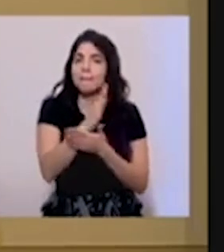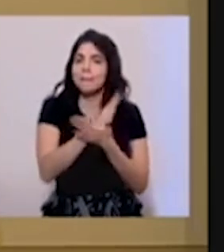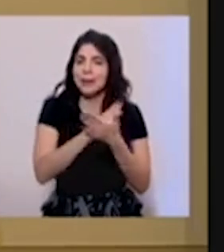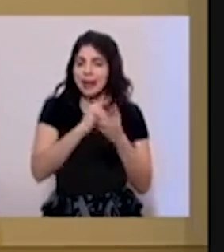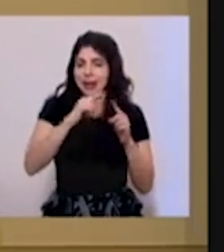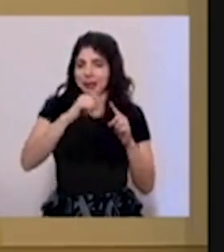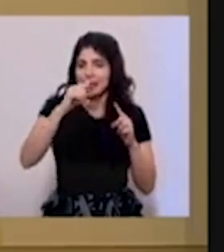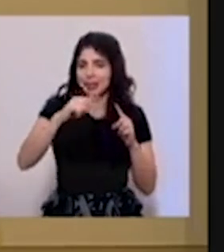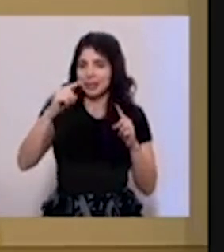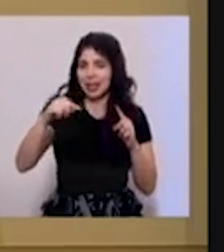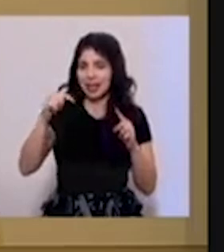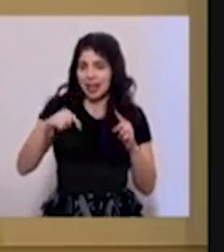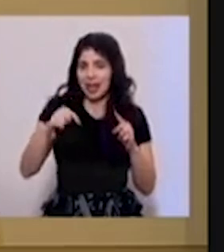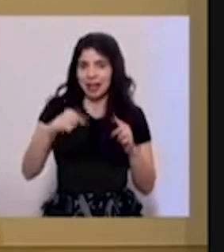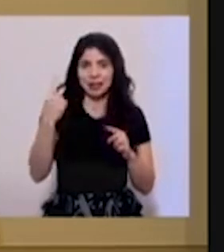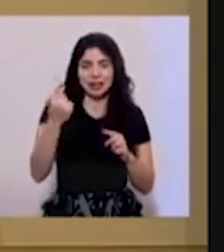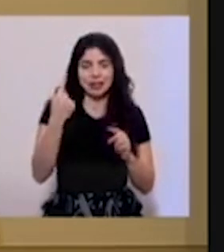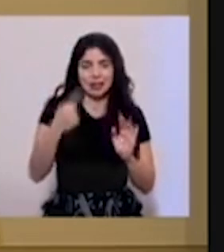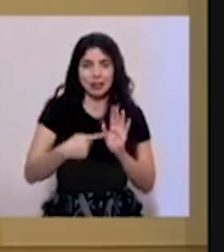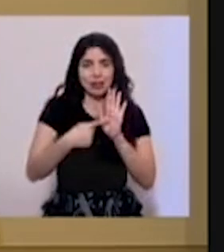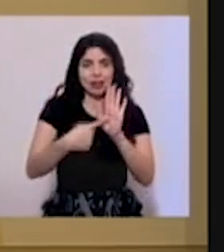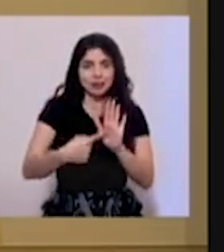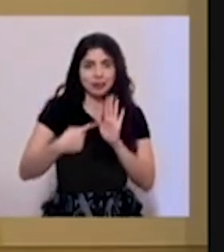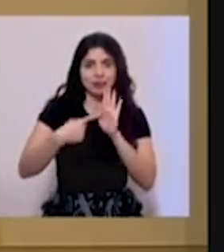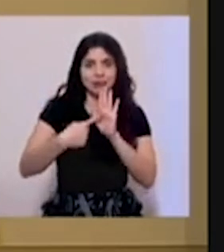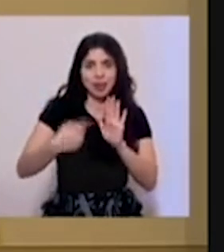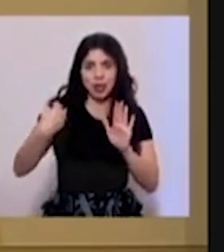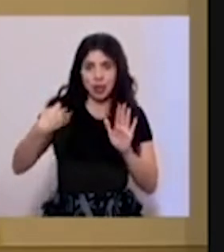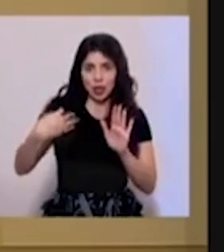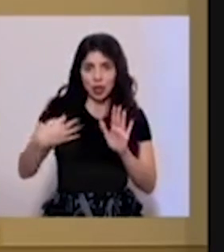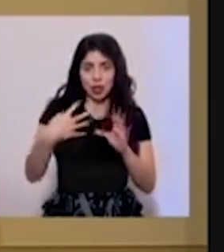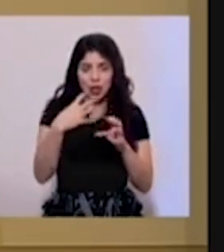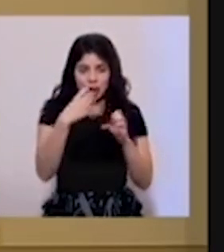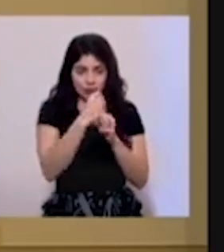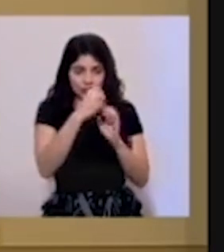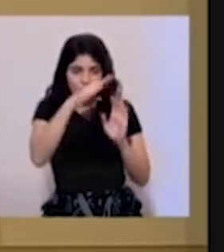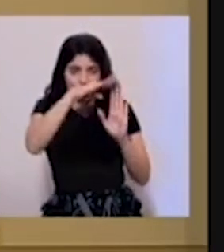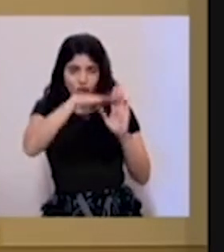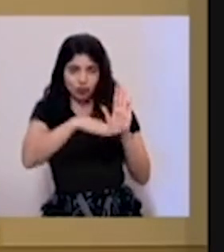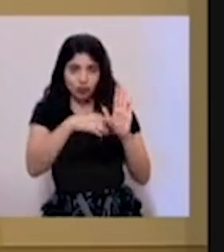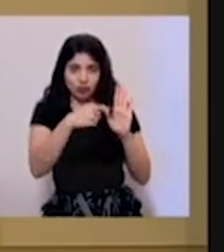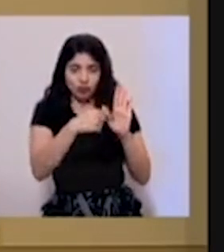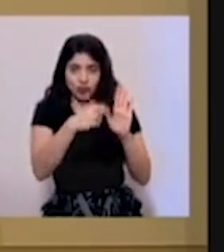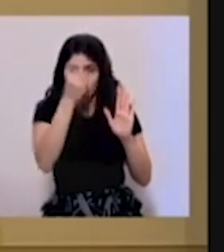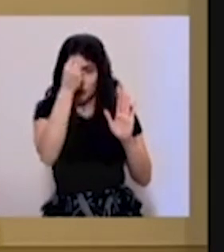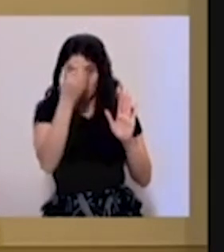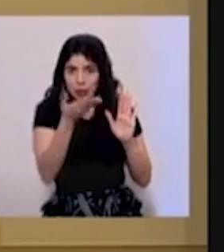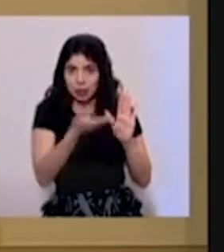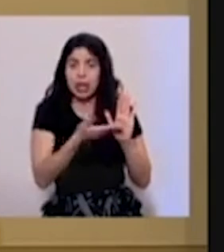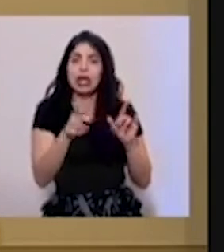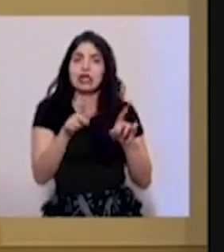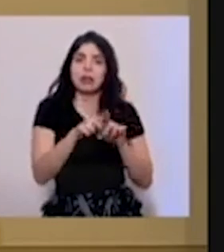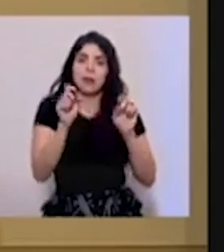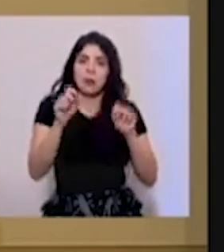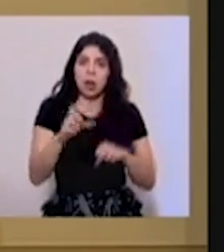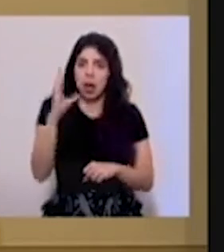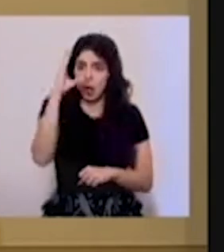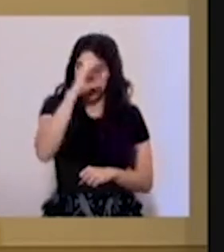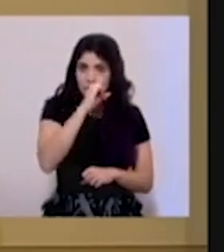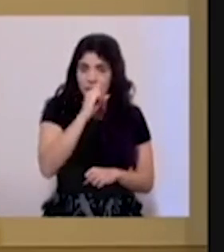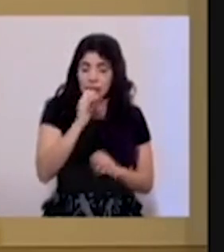estadísticas que se presentan aquí todos los días y se consolidan, así que también hay una forma de darse cuenta.